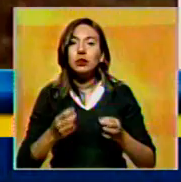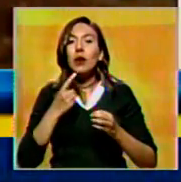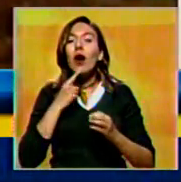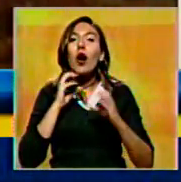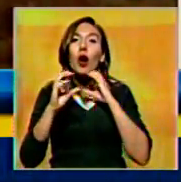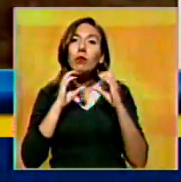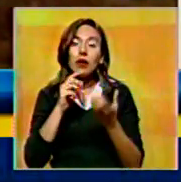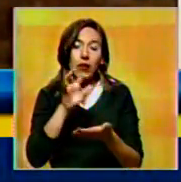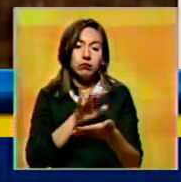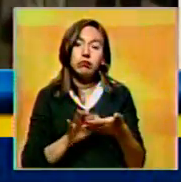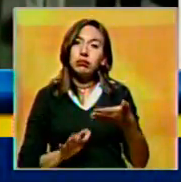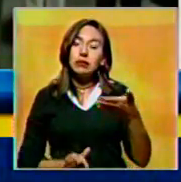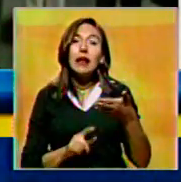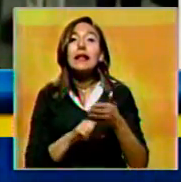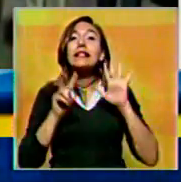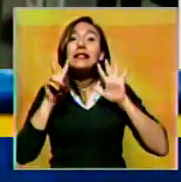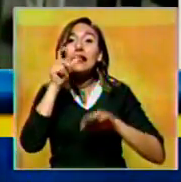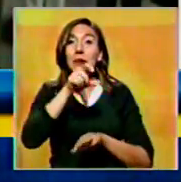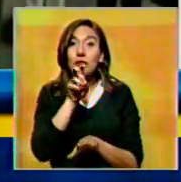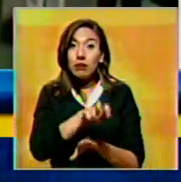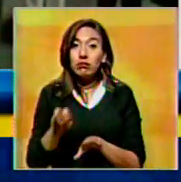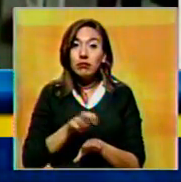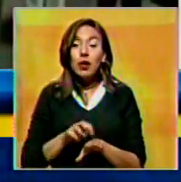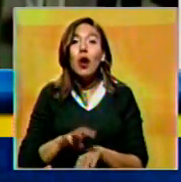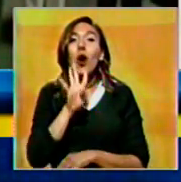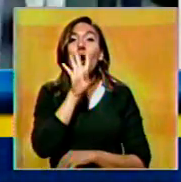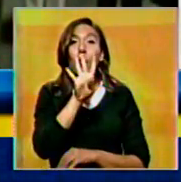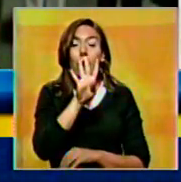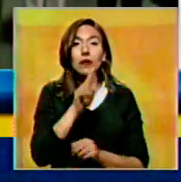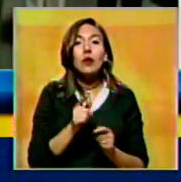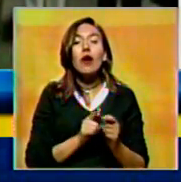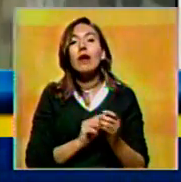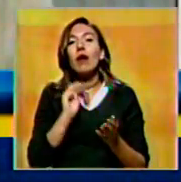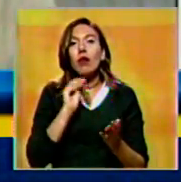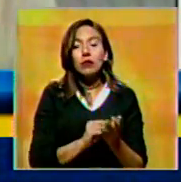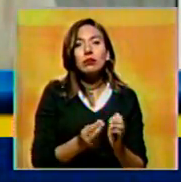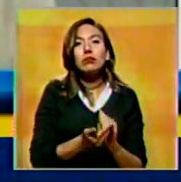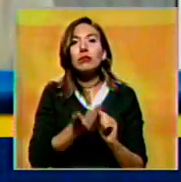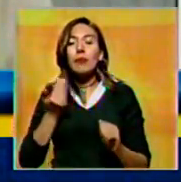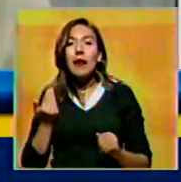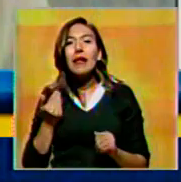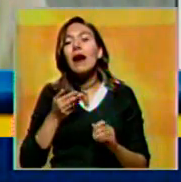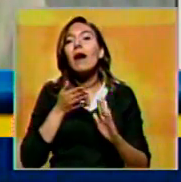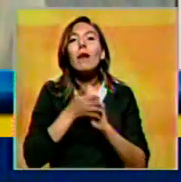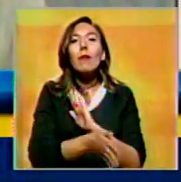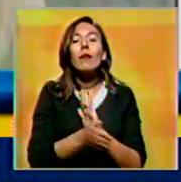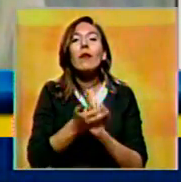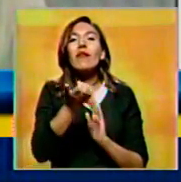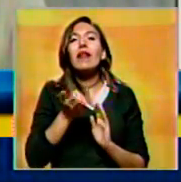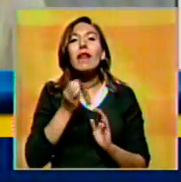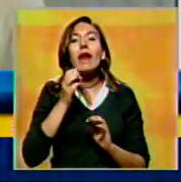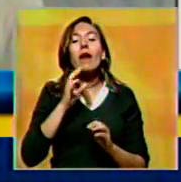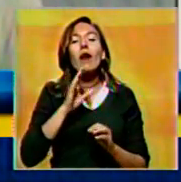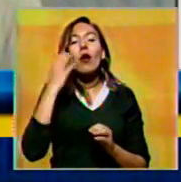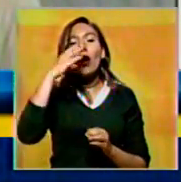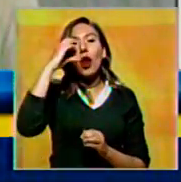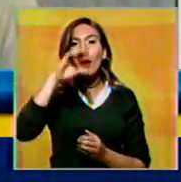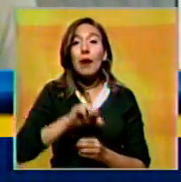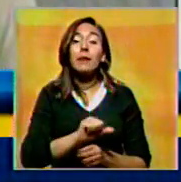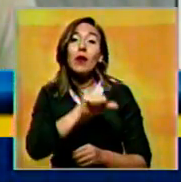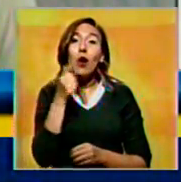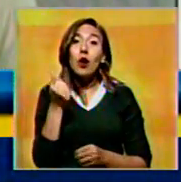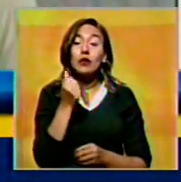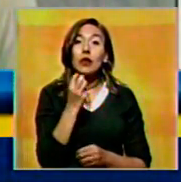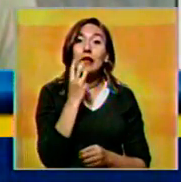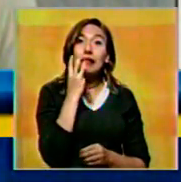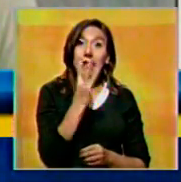siete ocupantes de la aeronave, cuatro regresaron a su país provenientes de Bogotá. Tres de ellos rindieron declaraciones y un